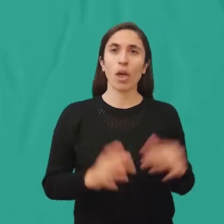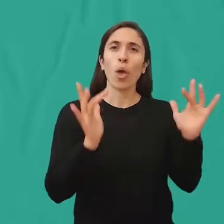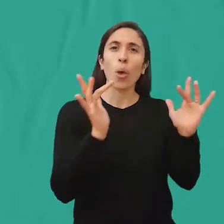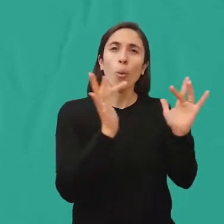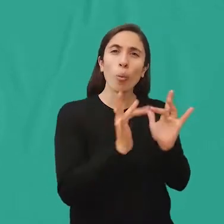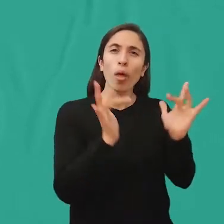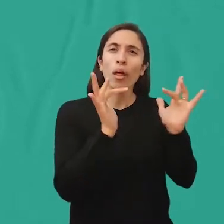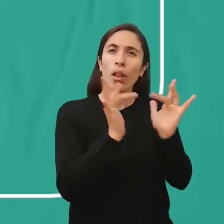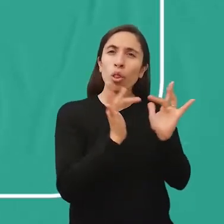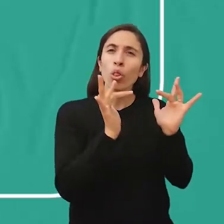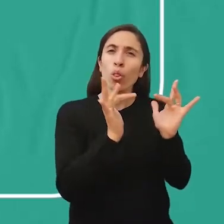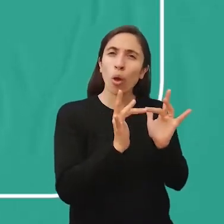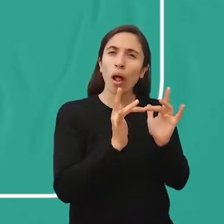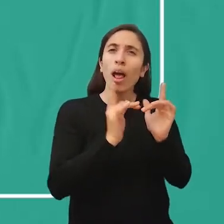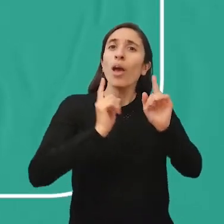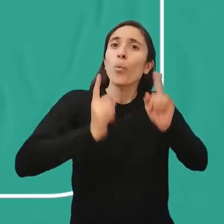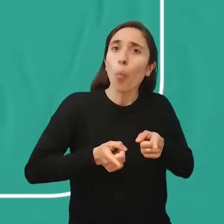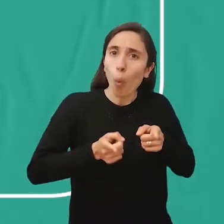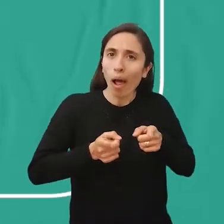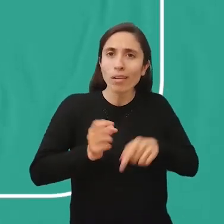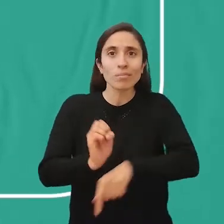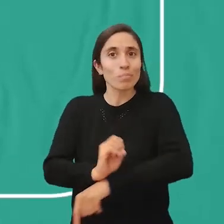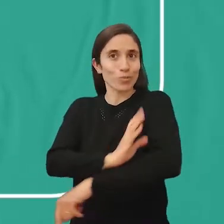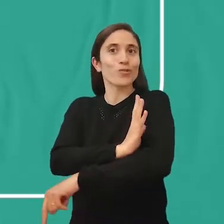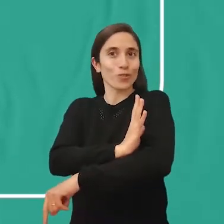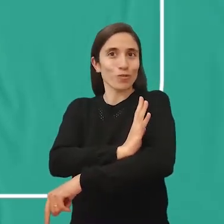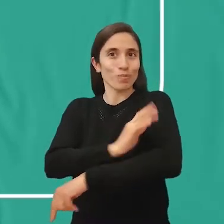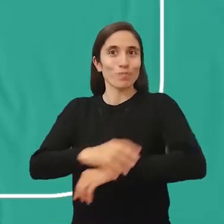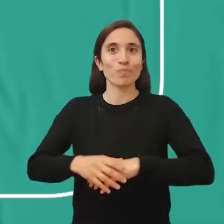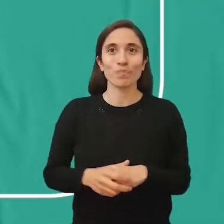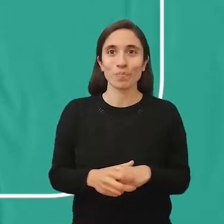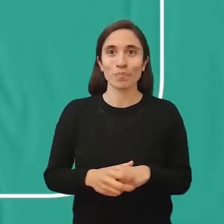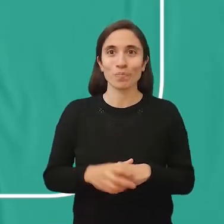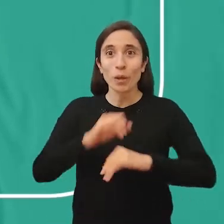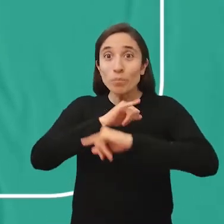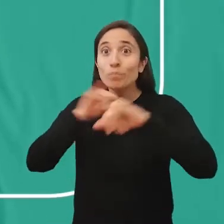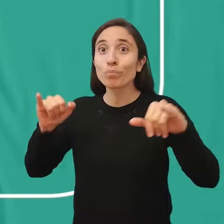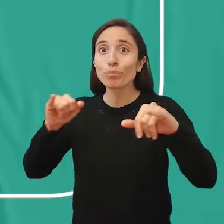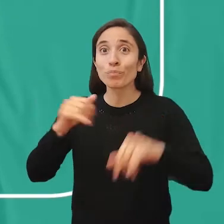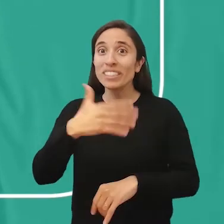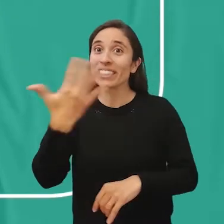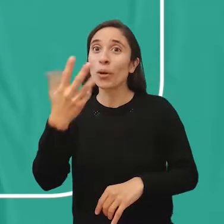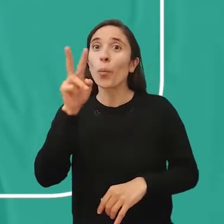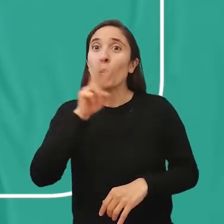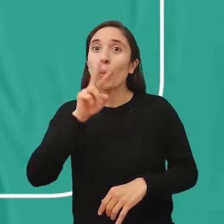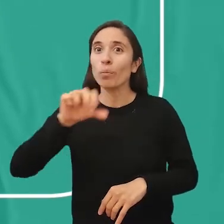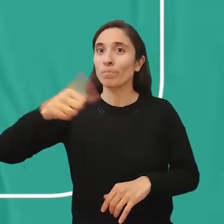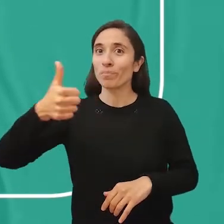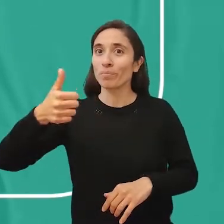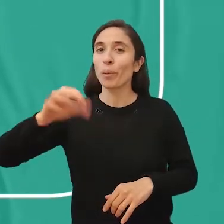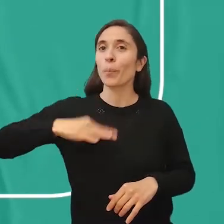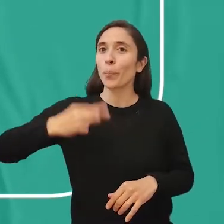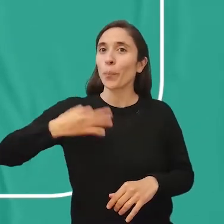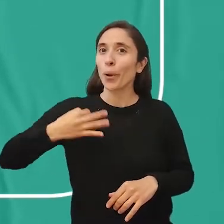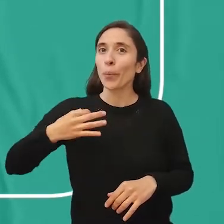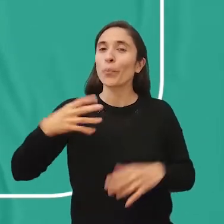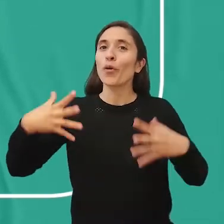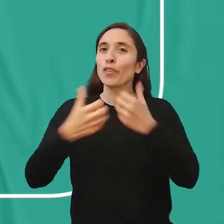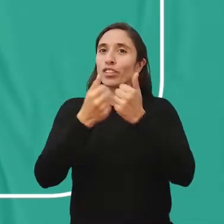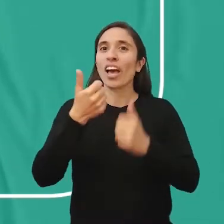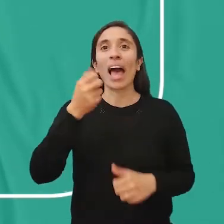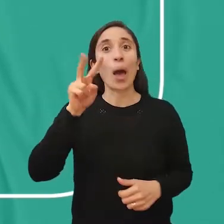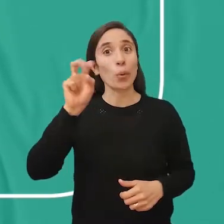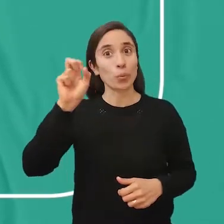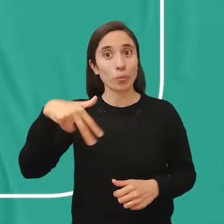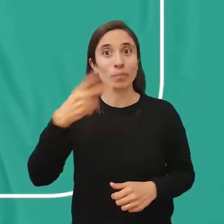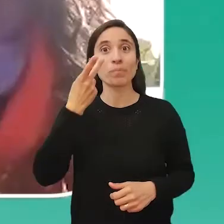Elegimos que la virtualidad no nos quitara la emoción. Así le dimos la noticia a las 5 ganadoras del Premio Fundación Abón